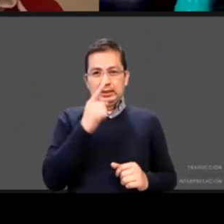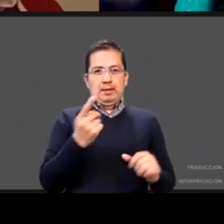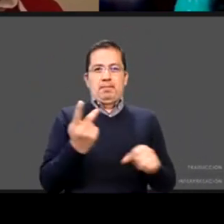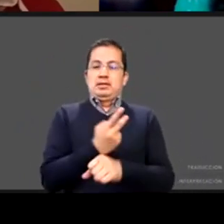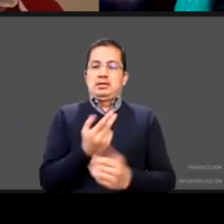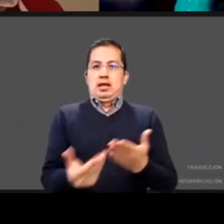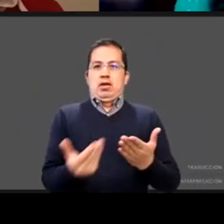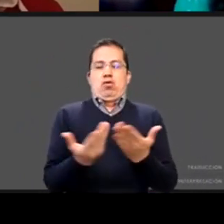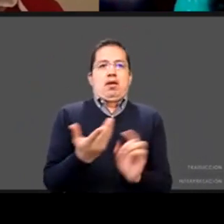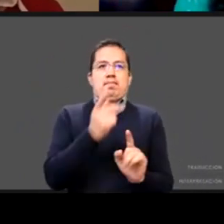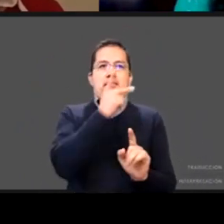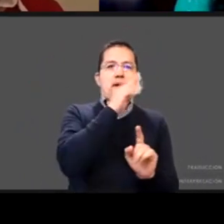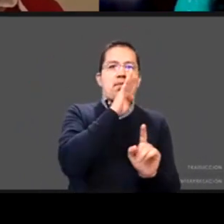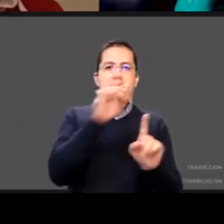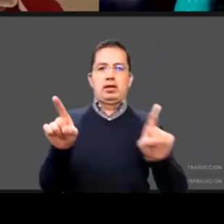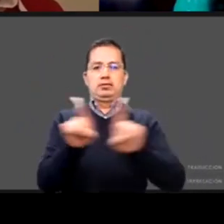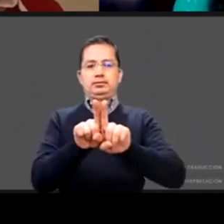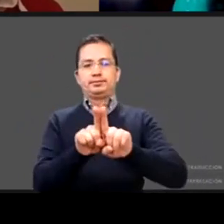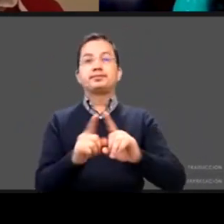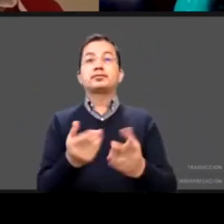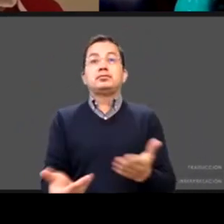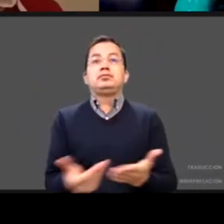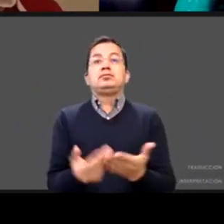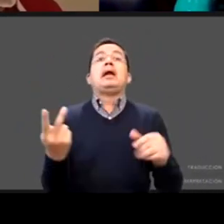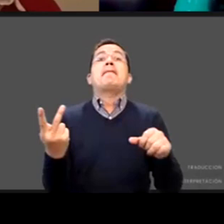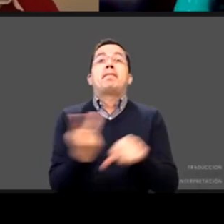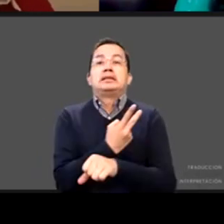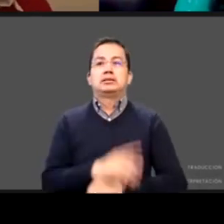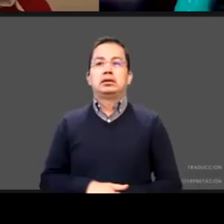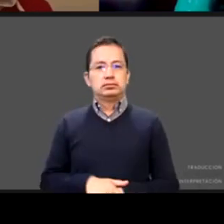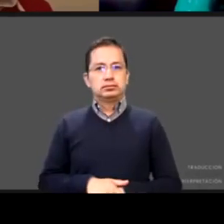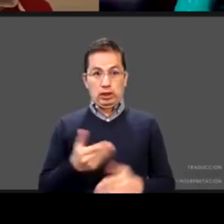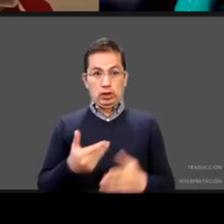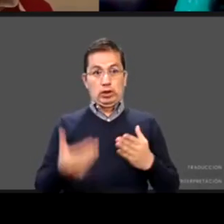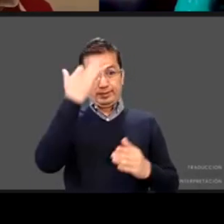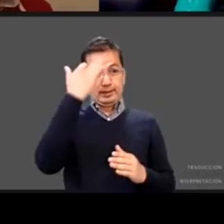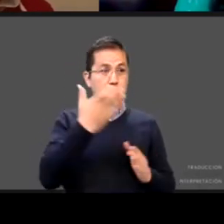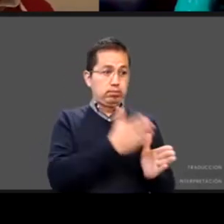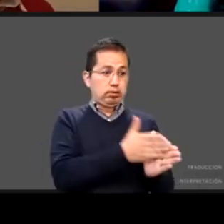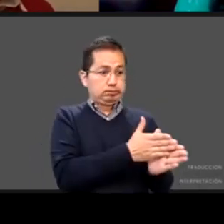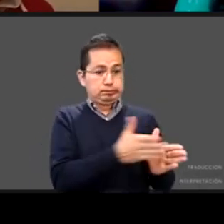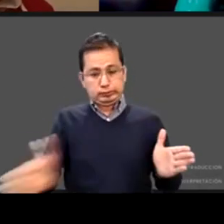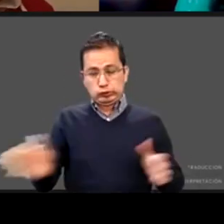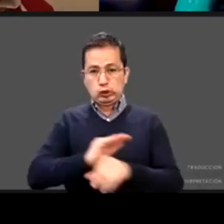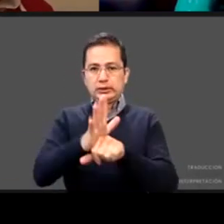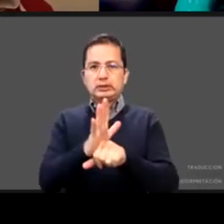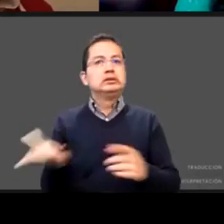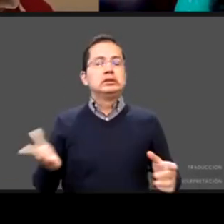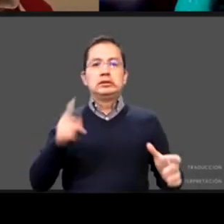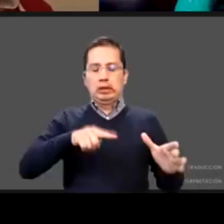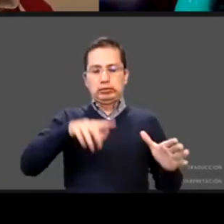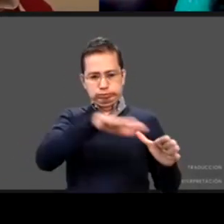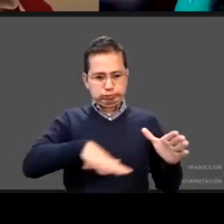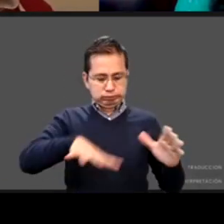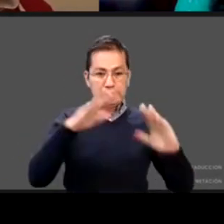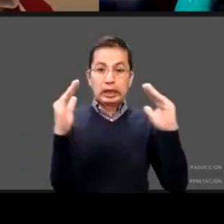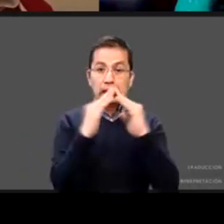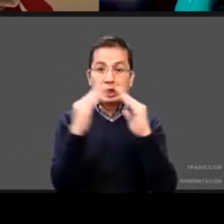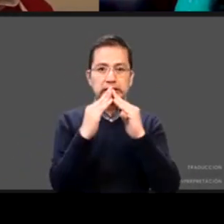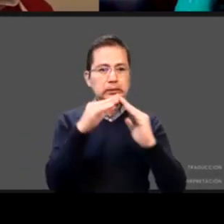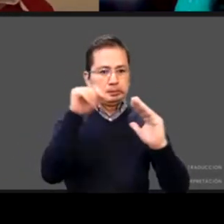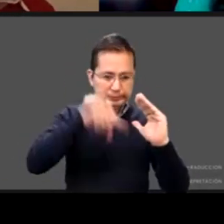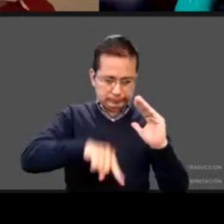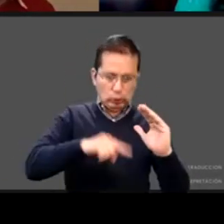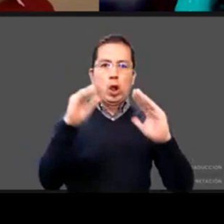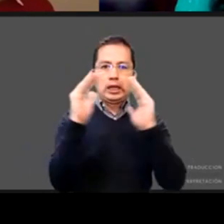microsistemas y entonces está la casa es el mismo lugar donde mamá está trabajando y al mismo tiempo mamá está haciendo mamá y al mismo tiempo mamá está ayudando a ser maestra